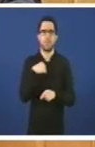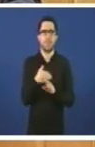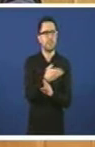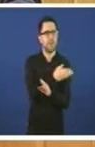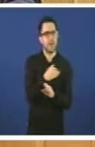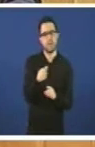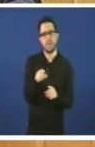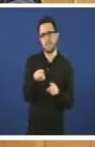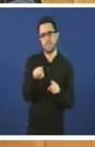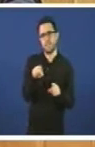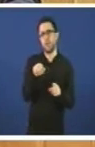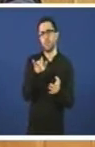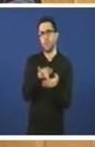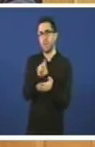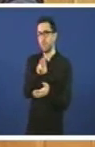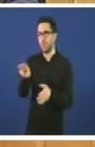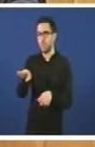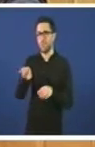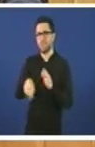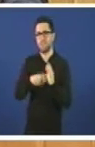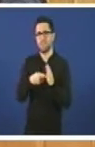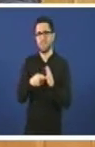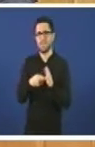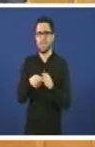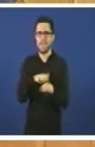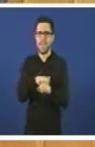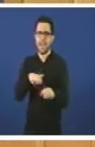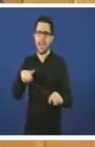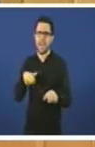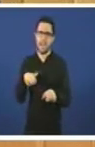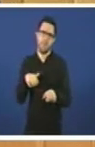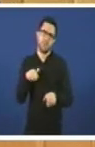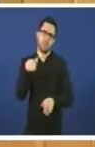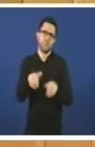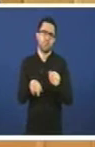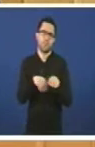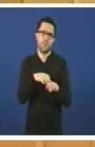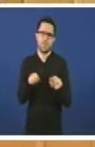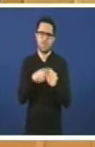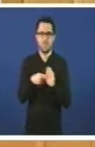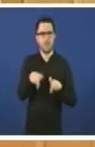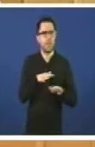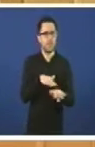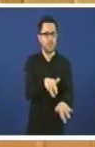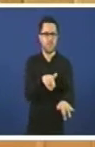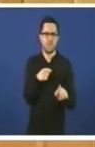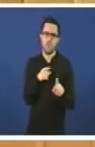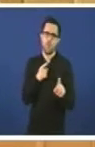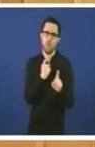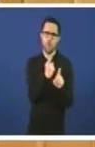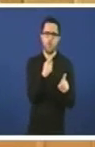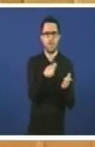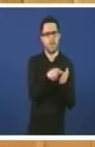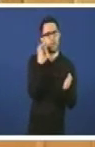tío a maioría absoluta, houve unha manifestación xenófoba aquí en Galiza de combate á lingua galega. Pola hemeroteca podemos